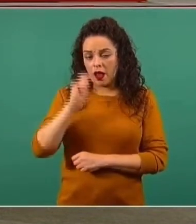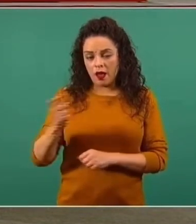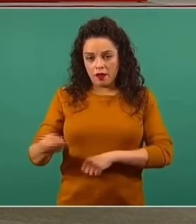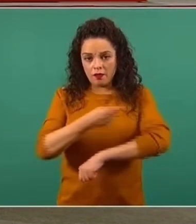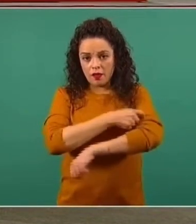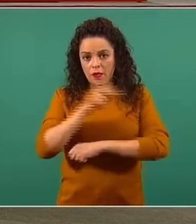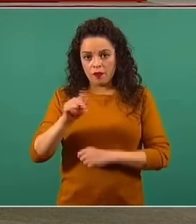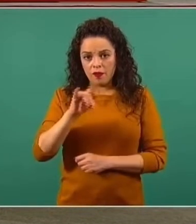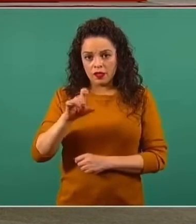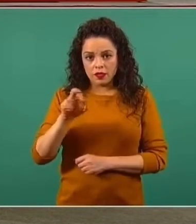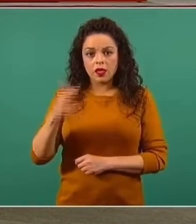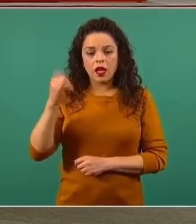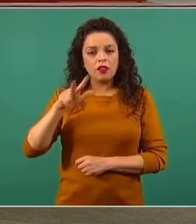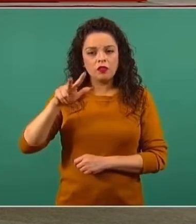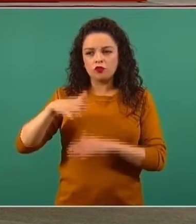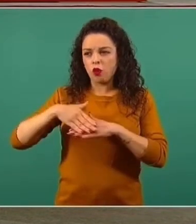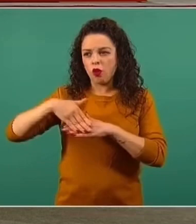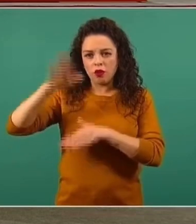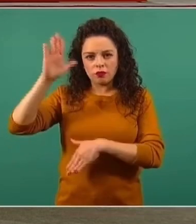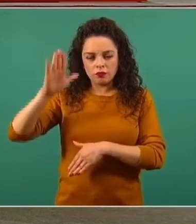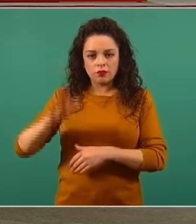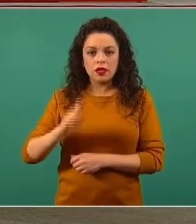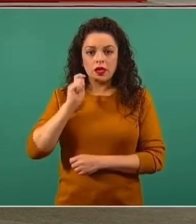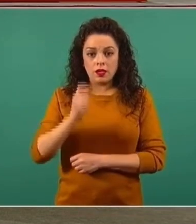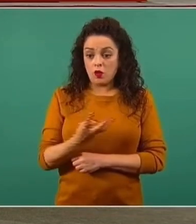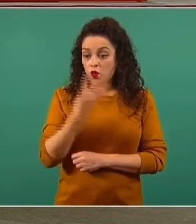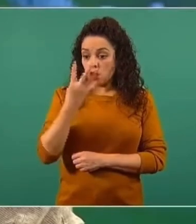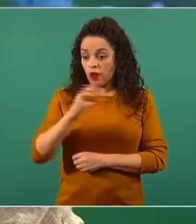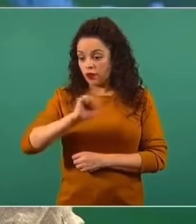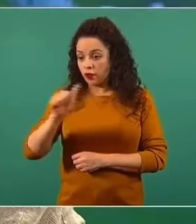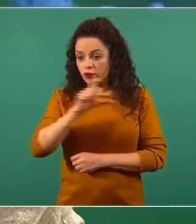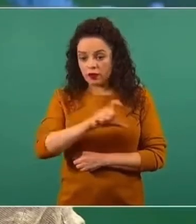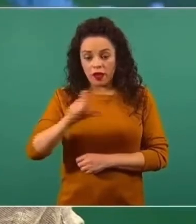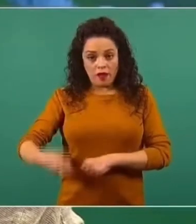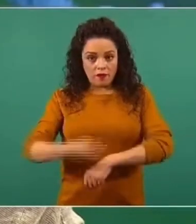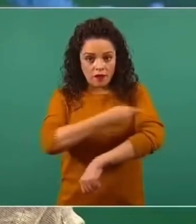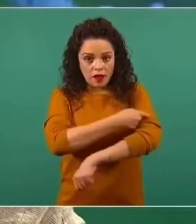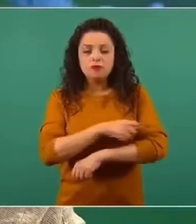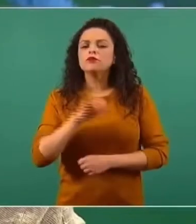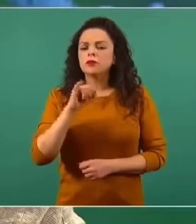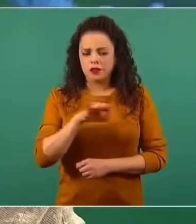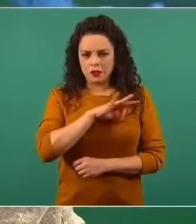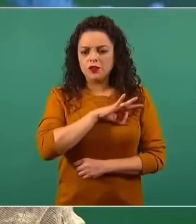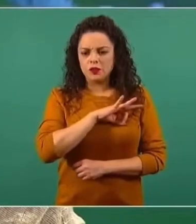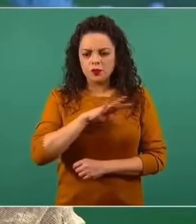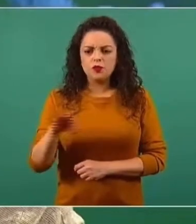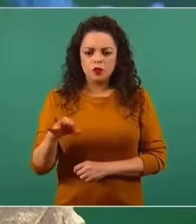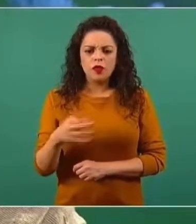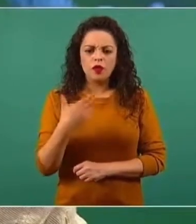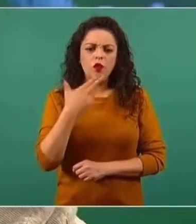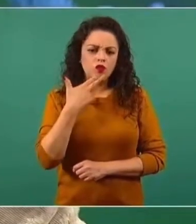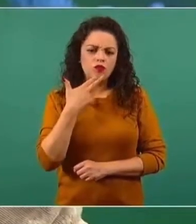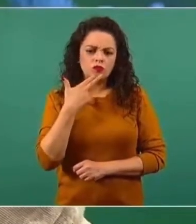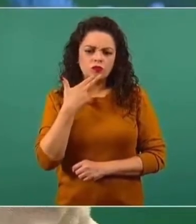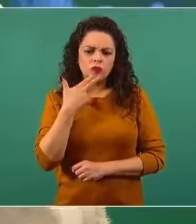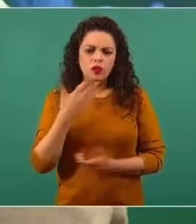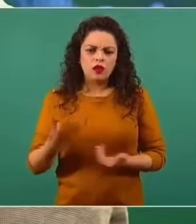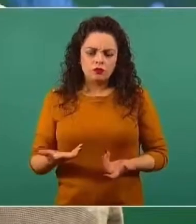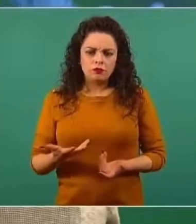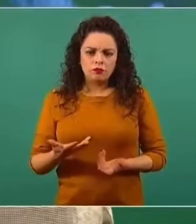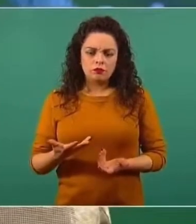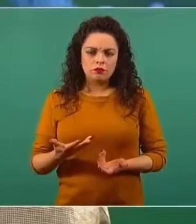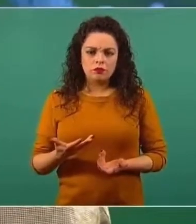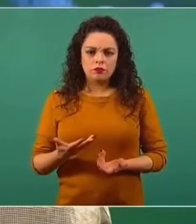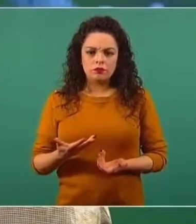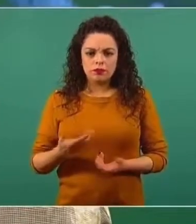de 18 en adelante para cualquier otra de las cuatro vacunas, sí podemos usarlas para irlas orientando